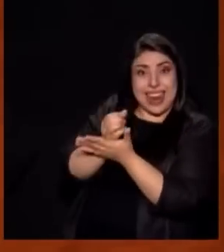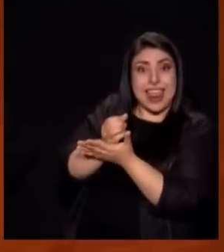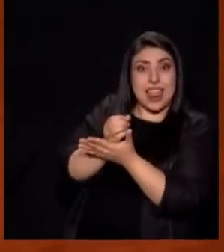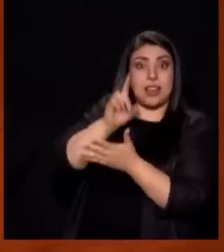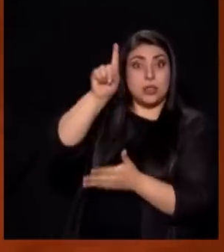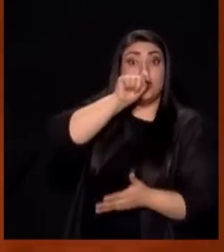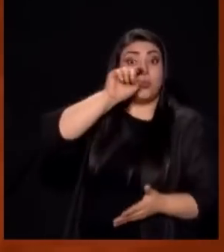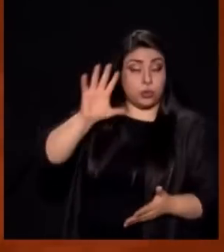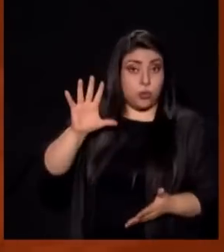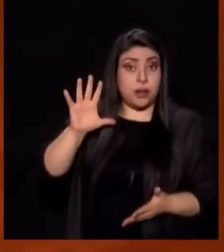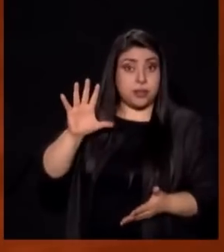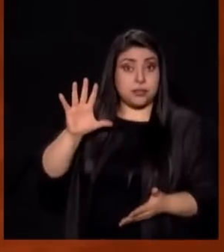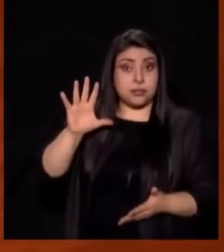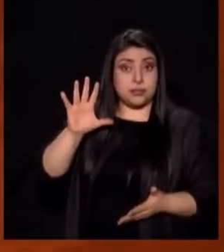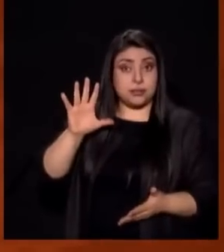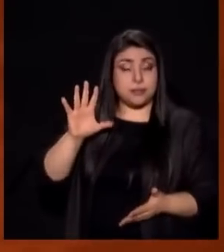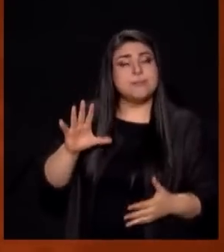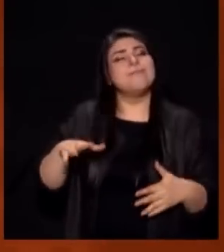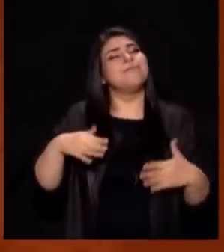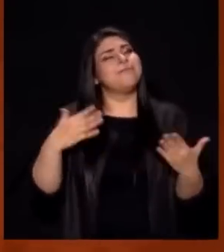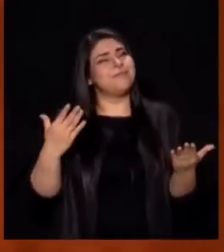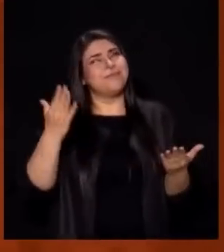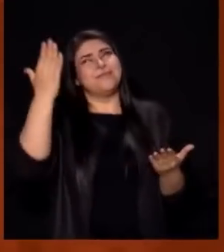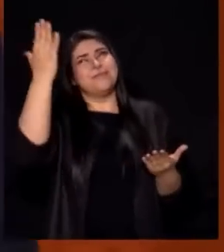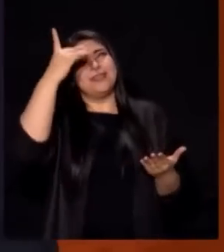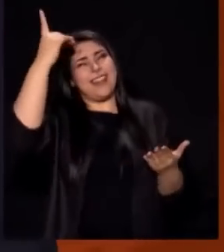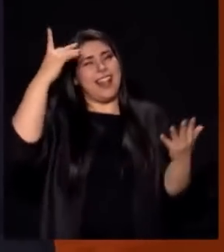Entonces Dáselo a él